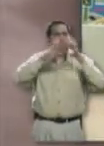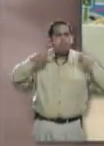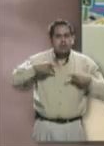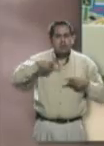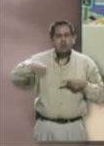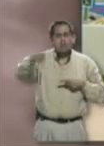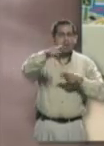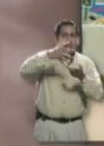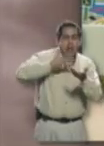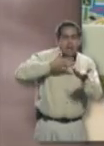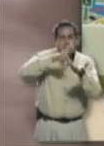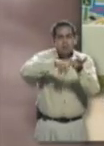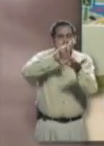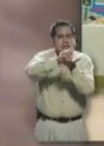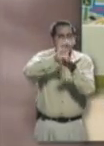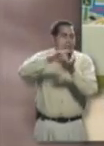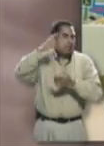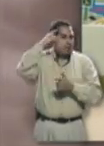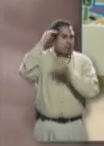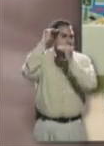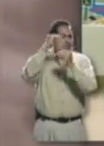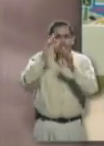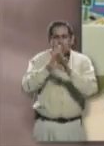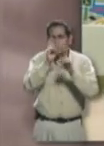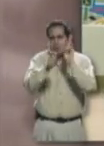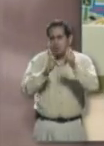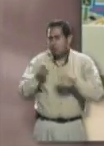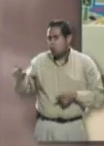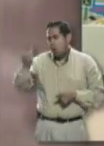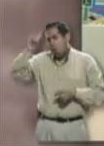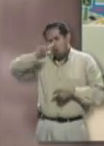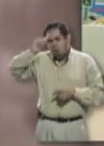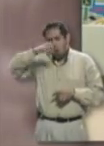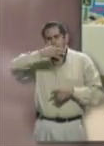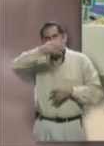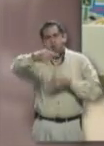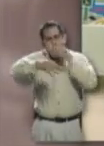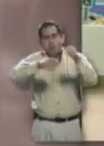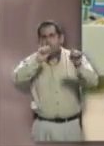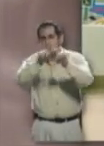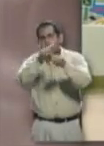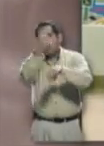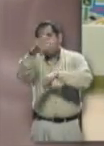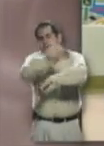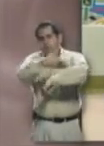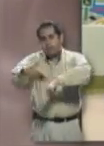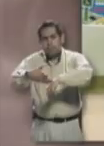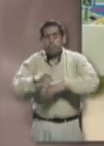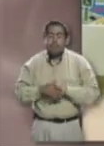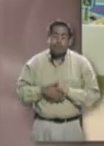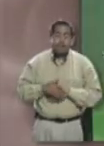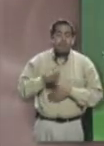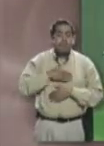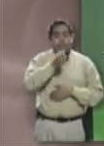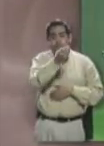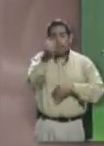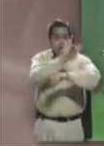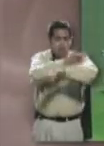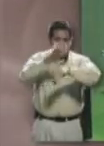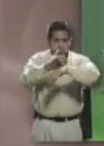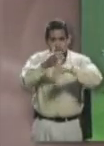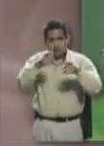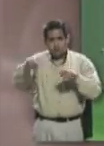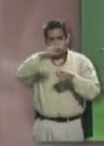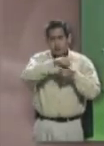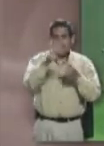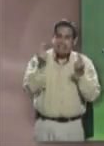a las personas que tienen una discapacidad intelectual y que dieras tú un consejo para ellos y para sus familias. Bueno, aquellos